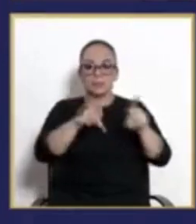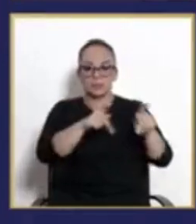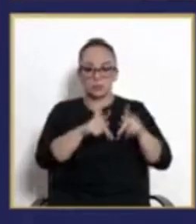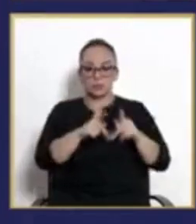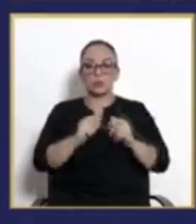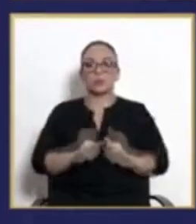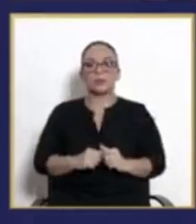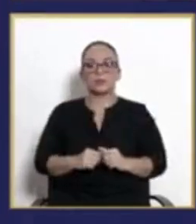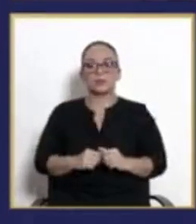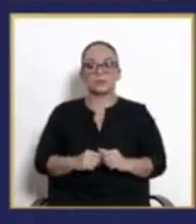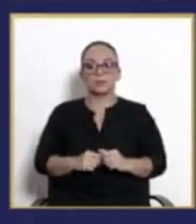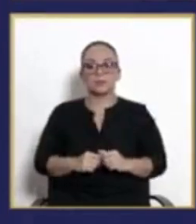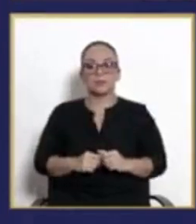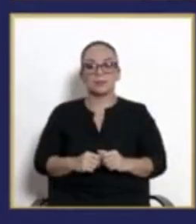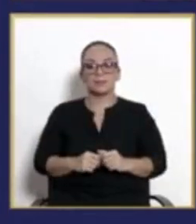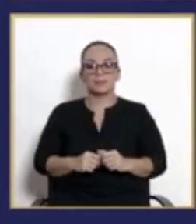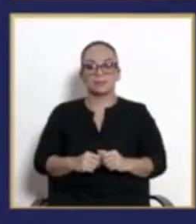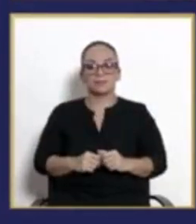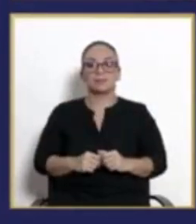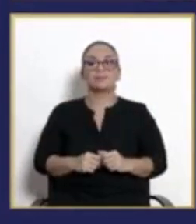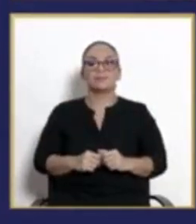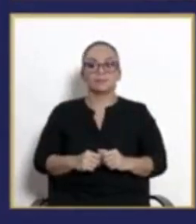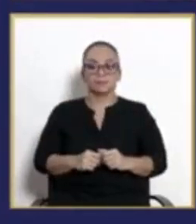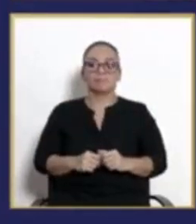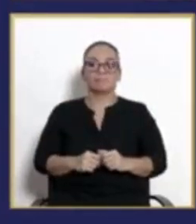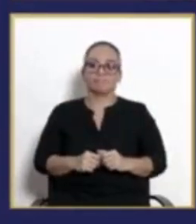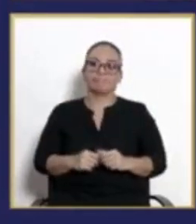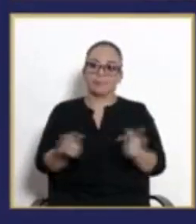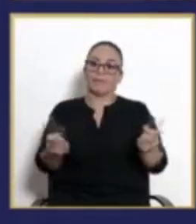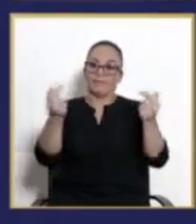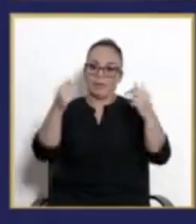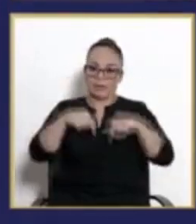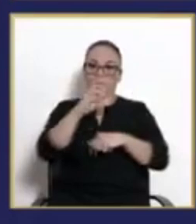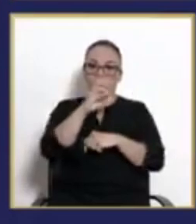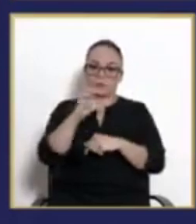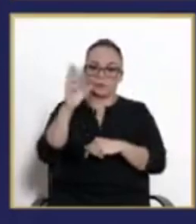pasando por nuestro territorio.